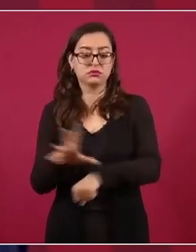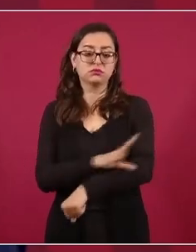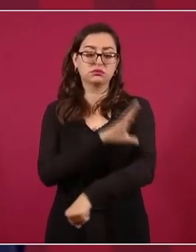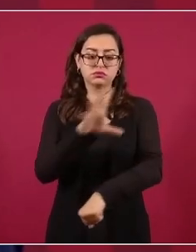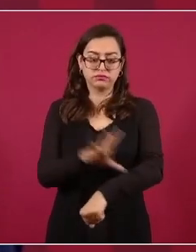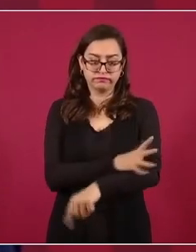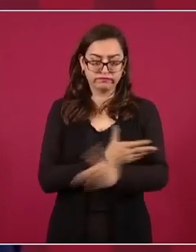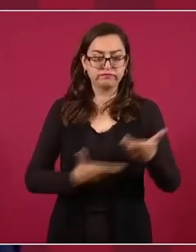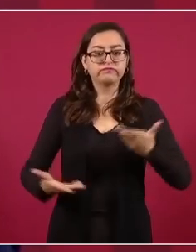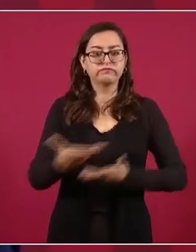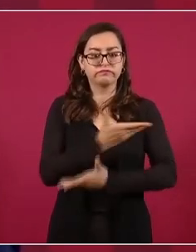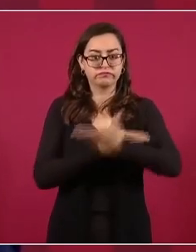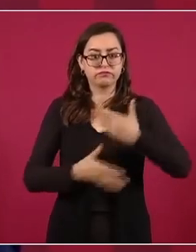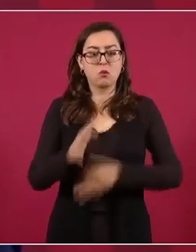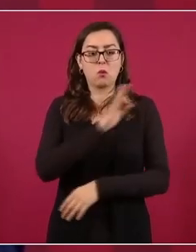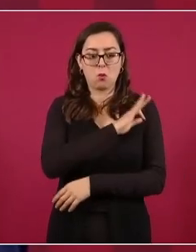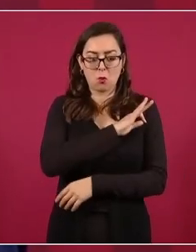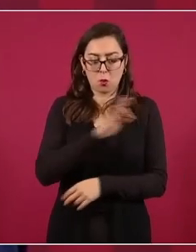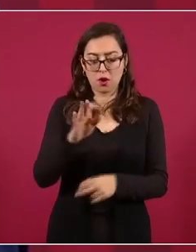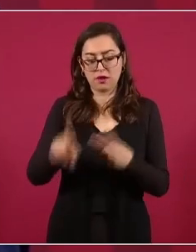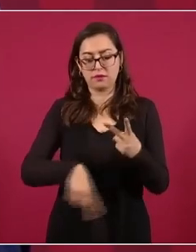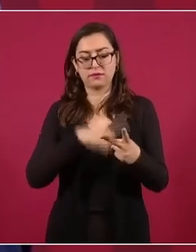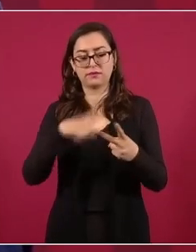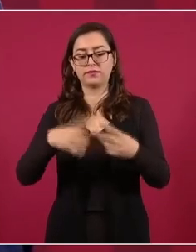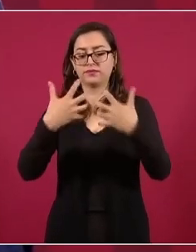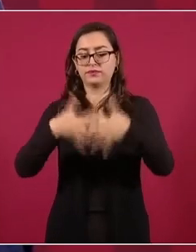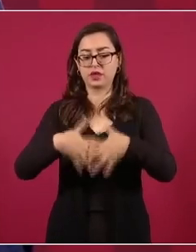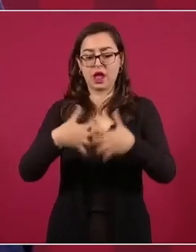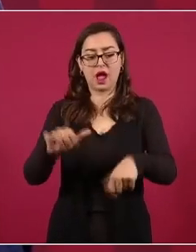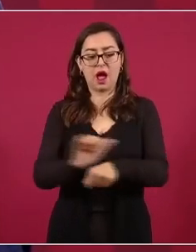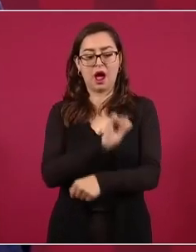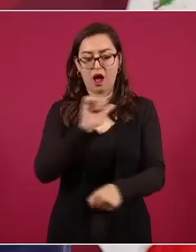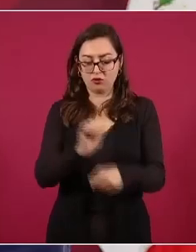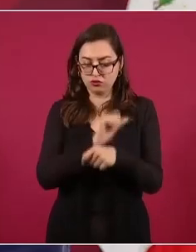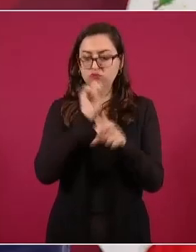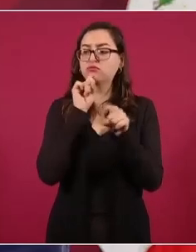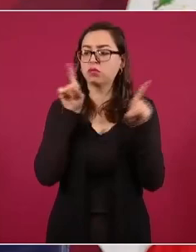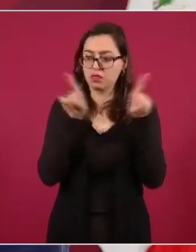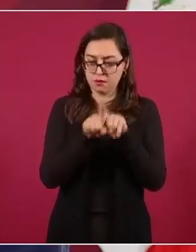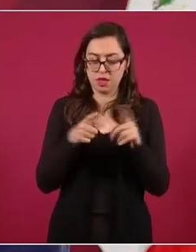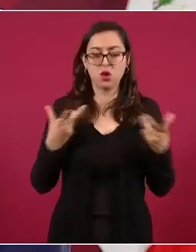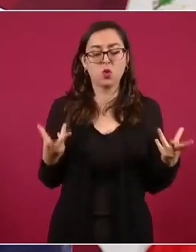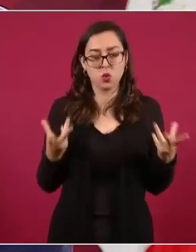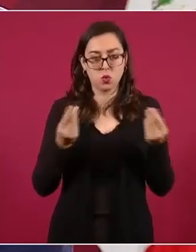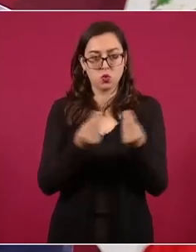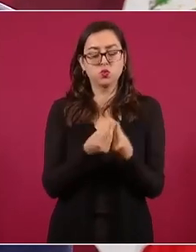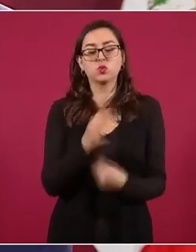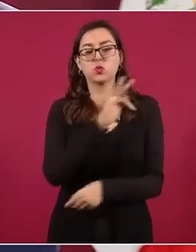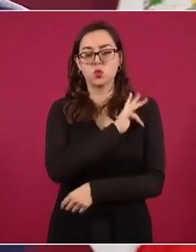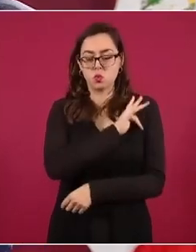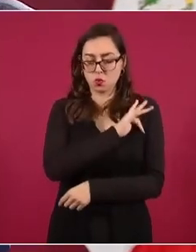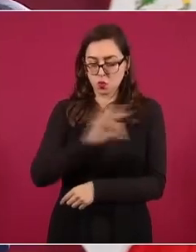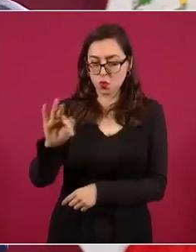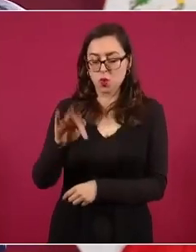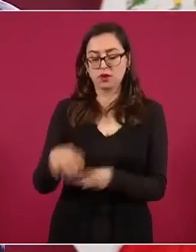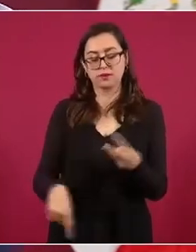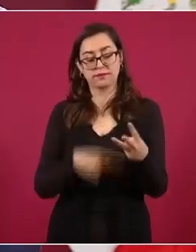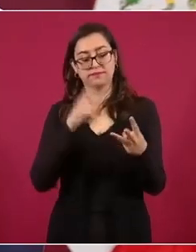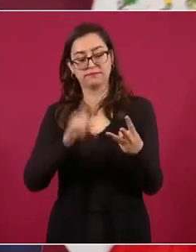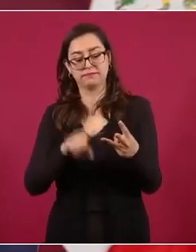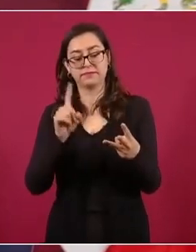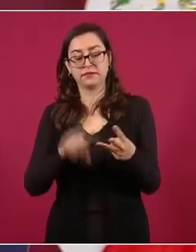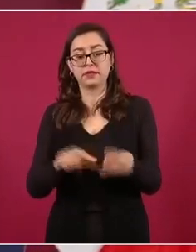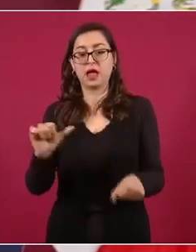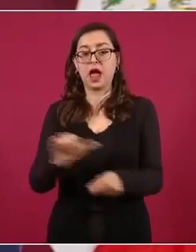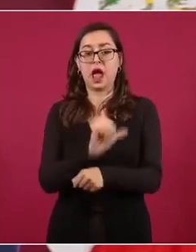y de la industria automotriz, todo lo que tiene que ver con los carros